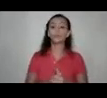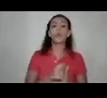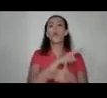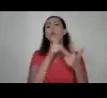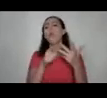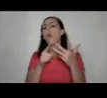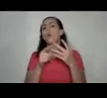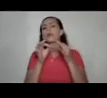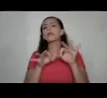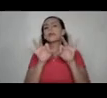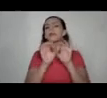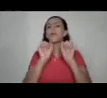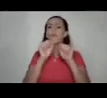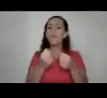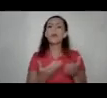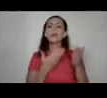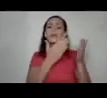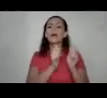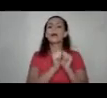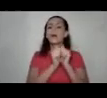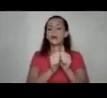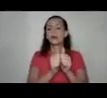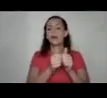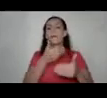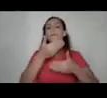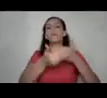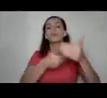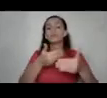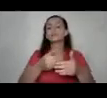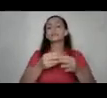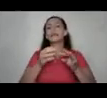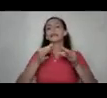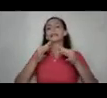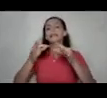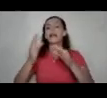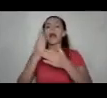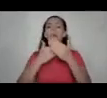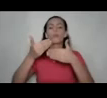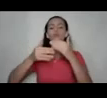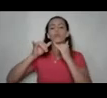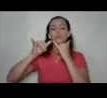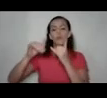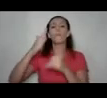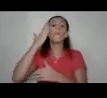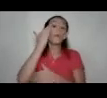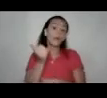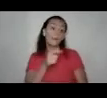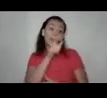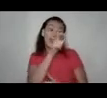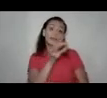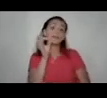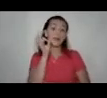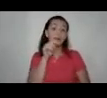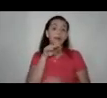importante es poder brindar acompañamiento en los trámites y en los procesos cuando hay algún tipo de denuncia ¿por qué? porque esa mujer se va a ir a